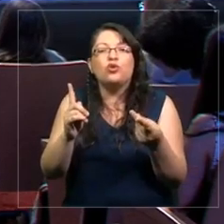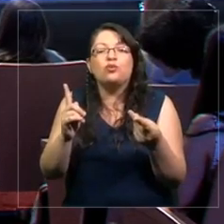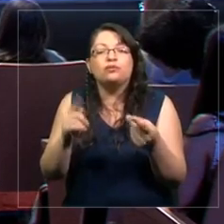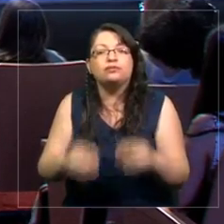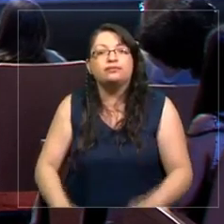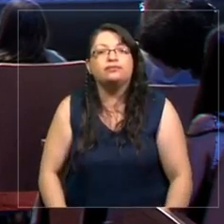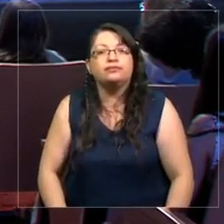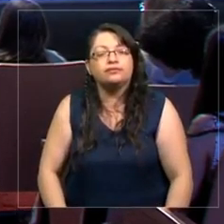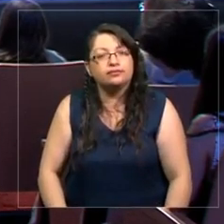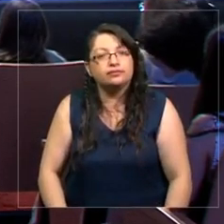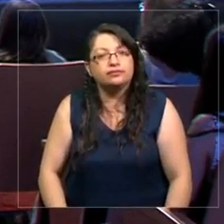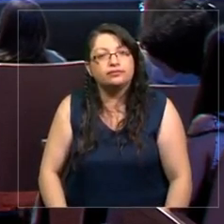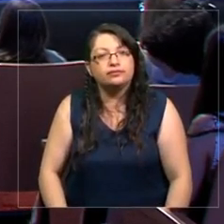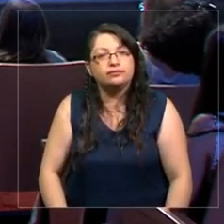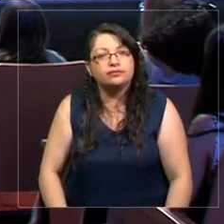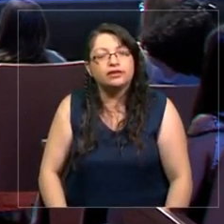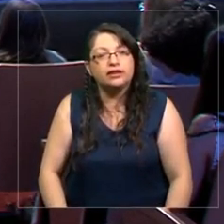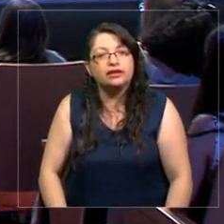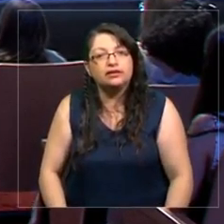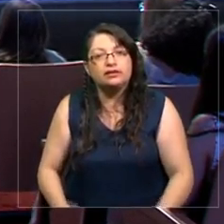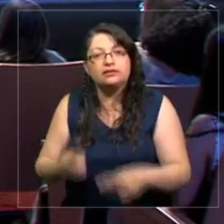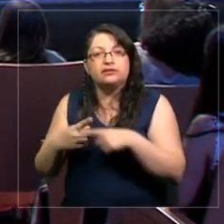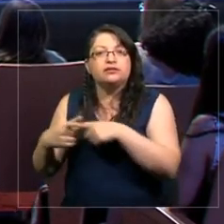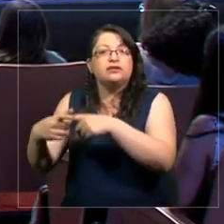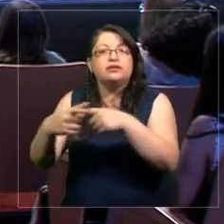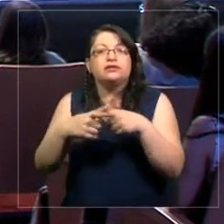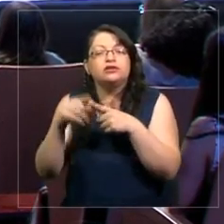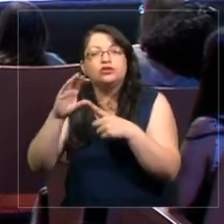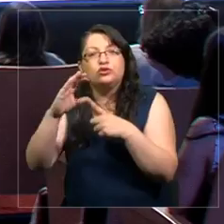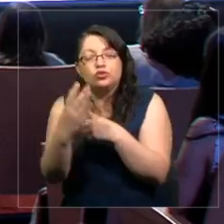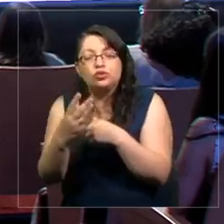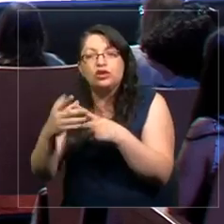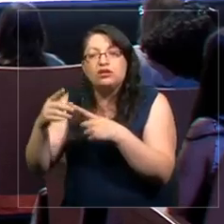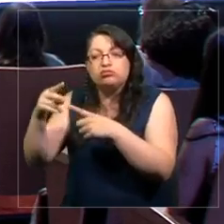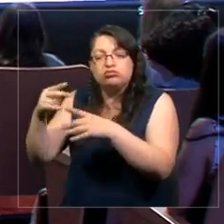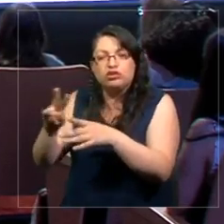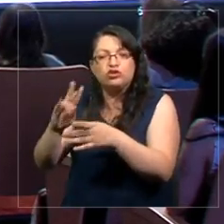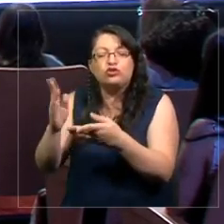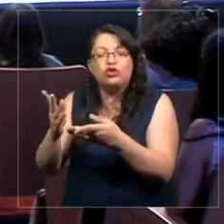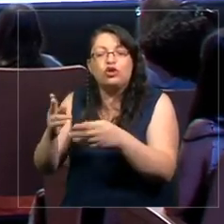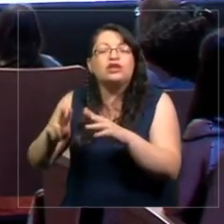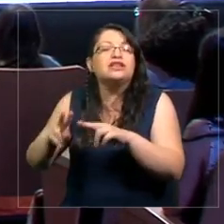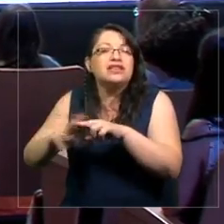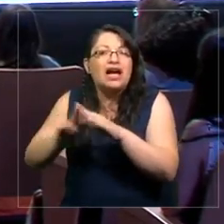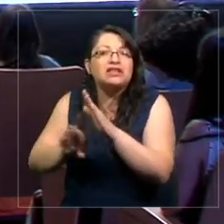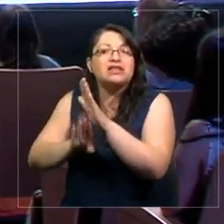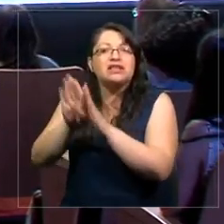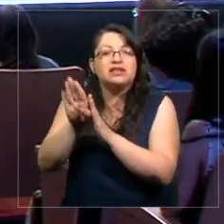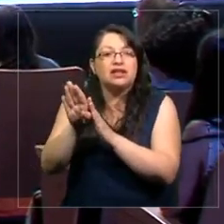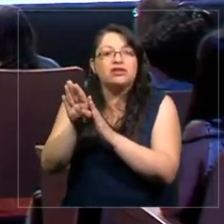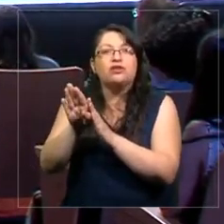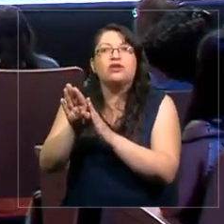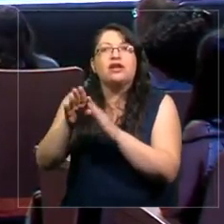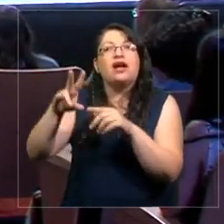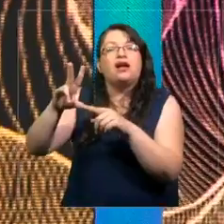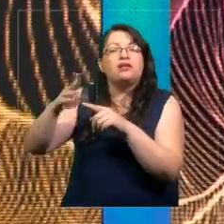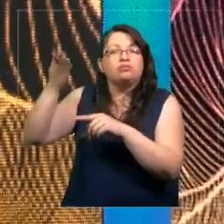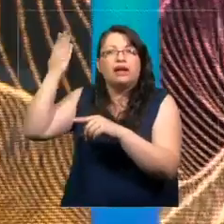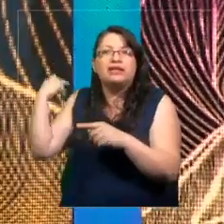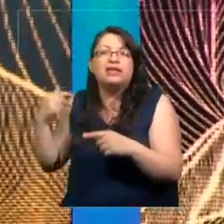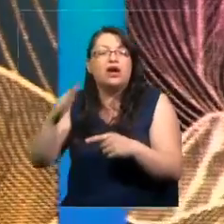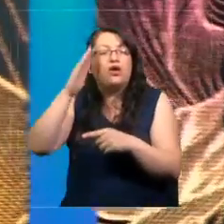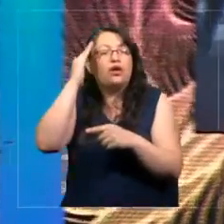dimensiones socioculturales, en las que se desarrollan, sino elementos constitutivos del pasado, la memoria y la identidad.